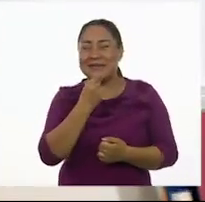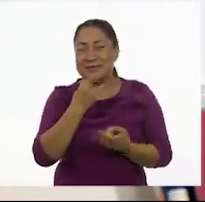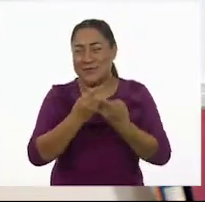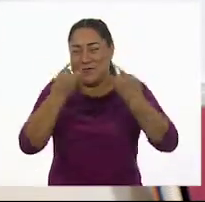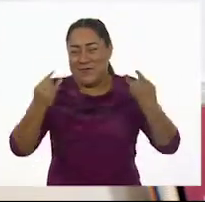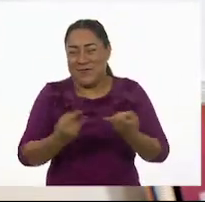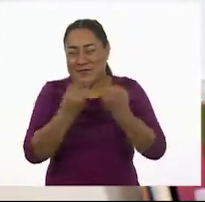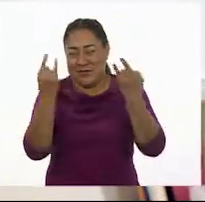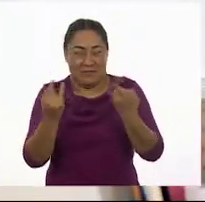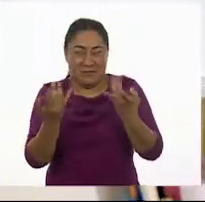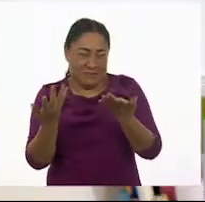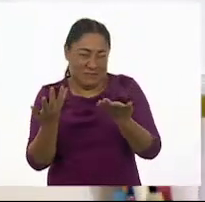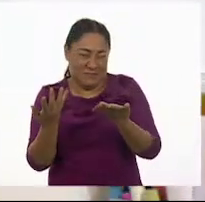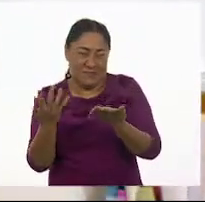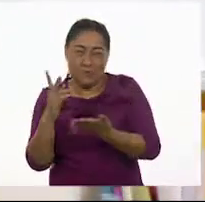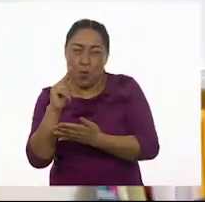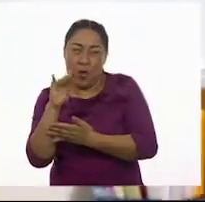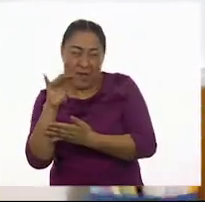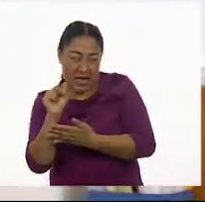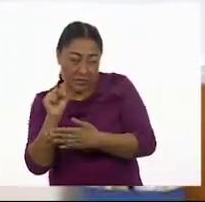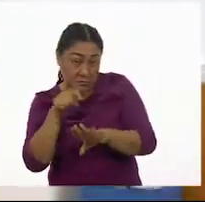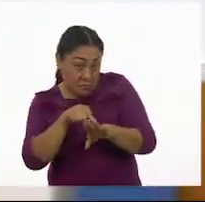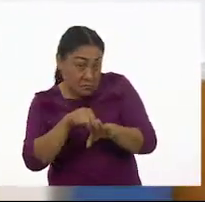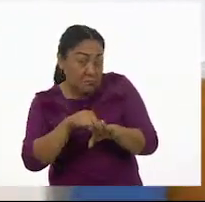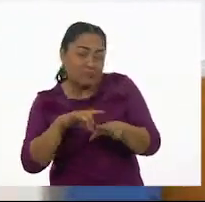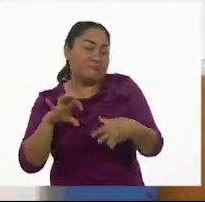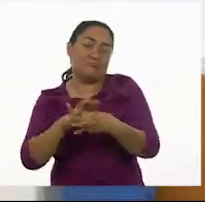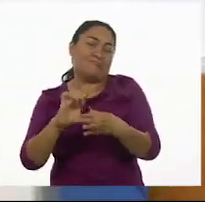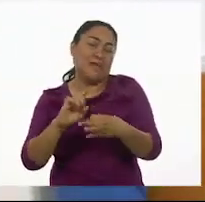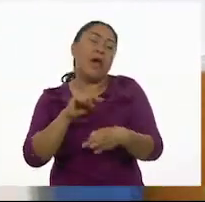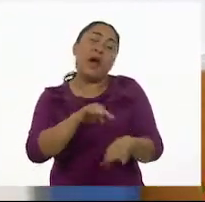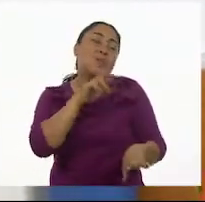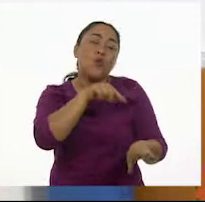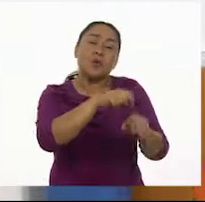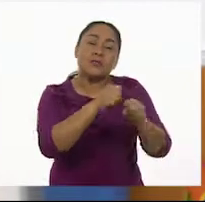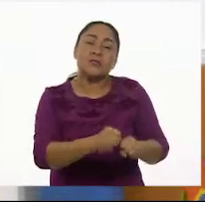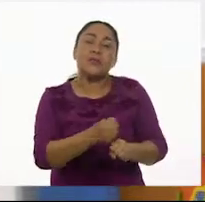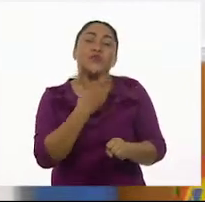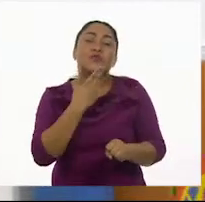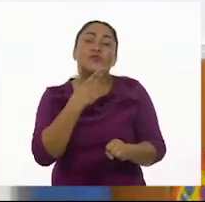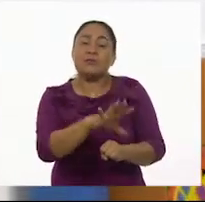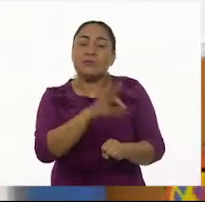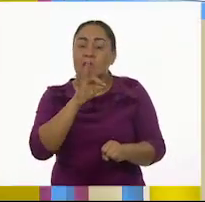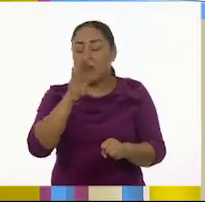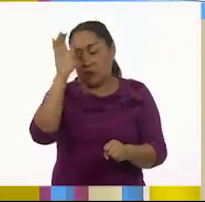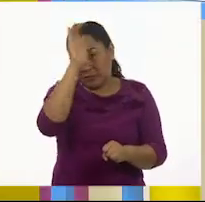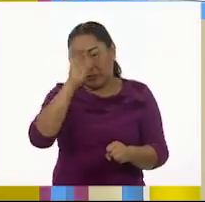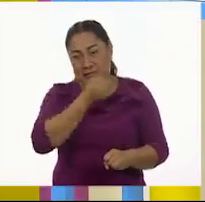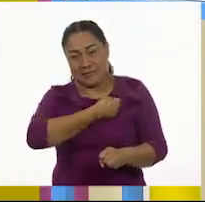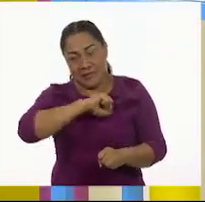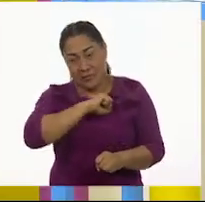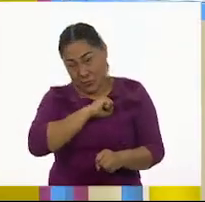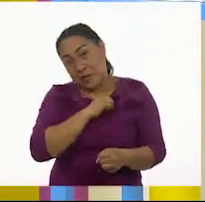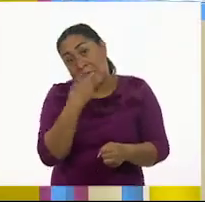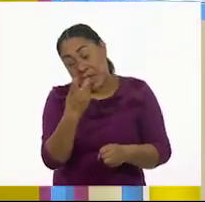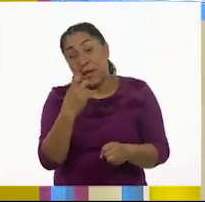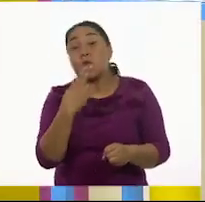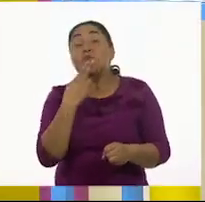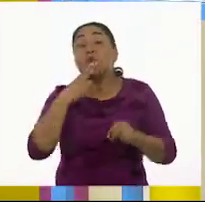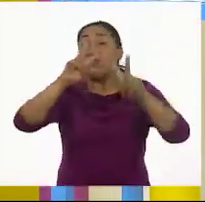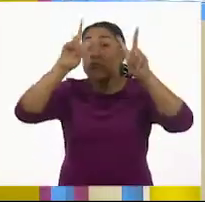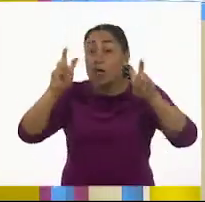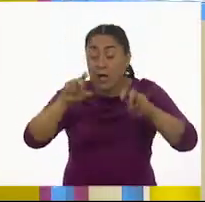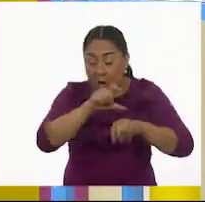no nos iba a servir para investigar. No. Por eso encontramos este de las ciencias de la salud. El título nos dice el tema de lo que vamos a encontrar ahí, ¿verdad?